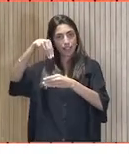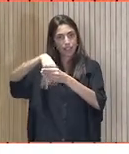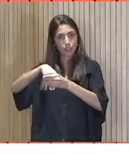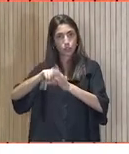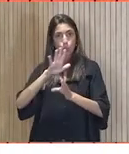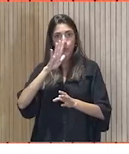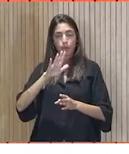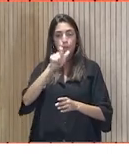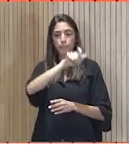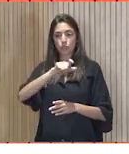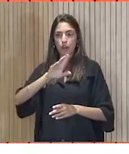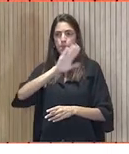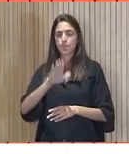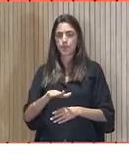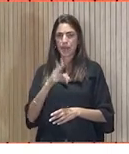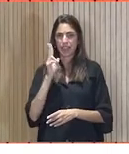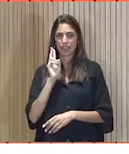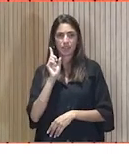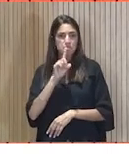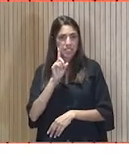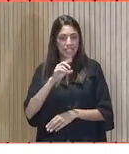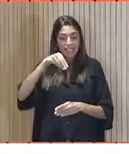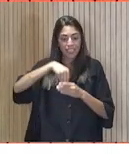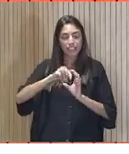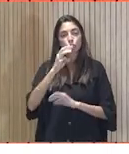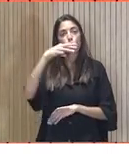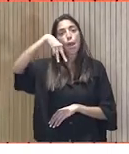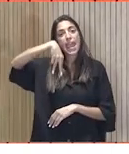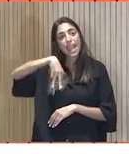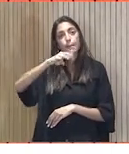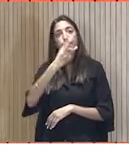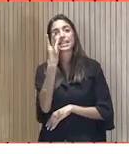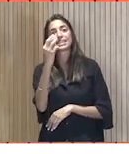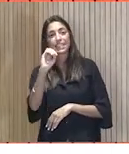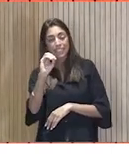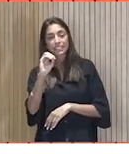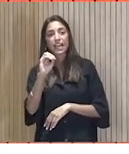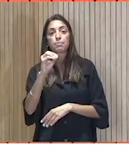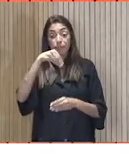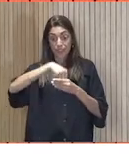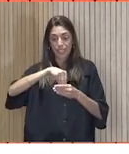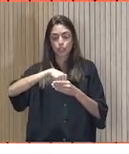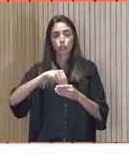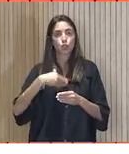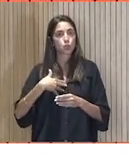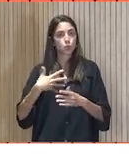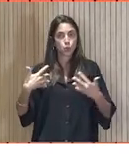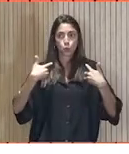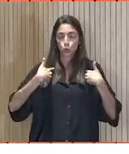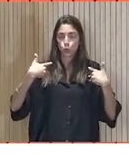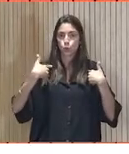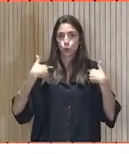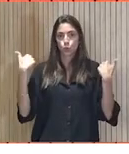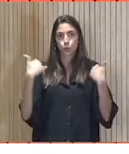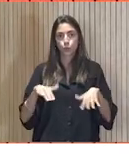parece mentira, como tú decías antes, dentro de la M30, que lo está pasando muy, muy mal y con pequeños